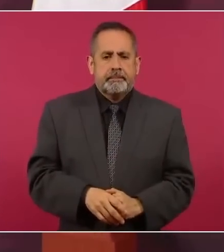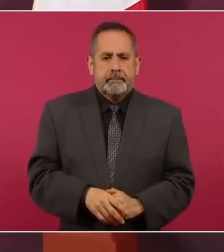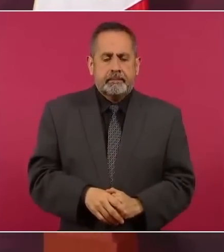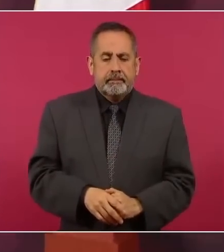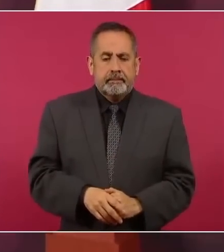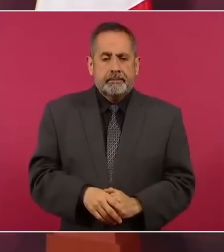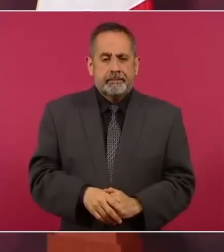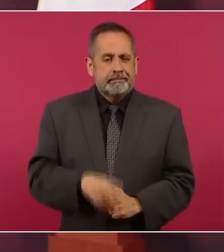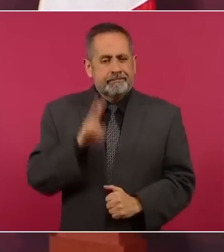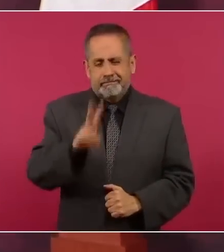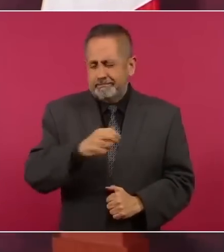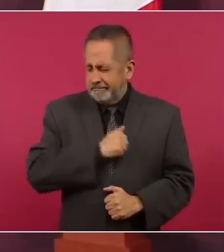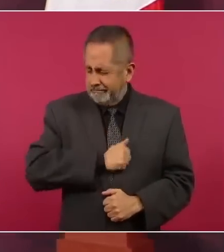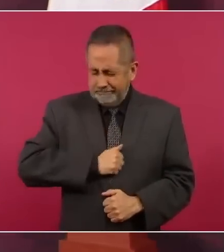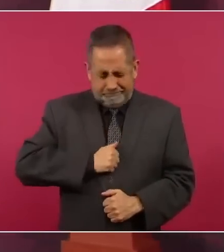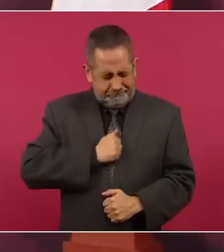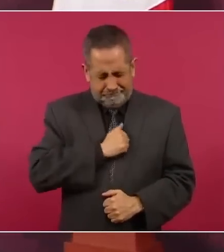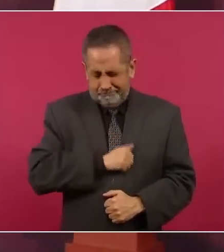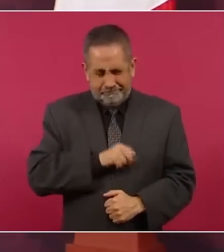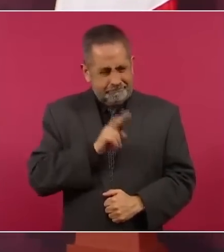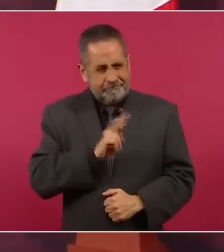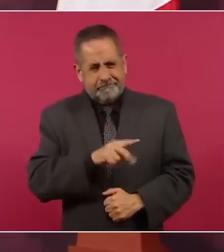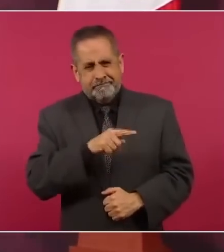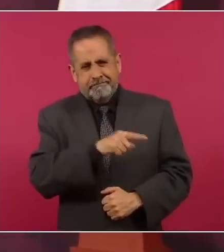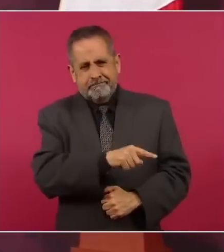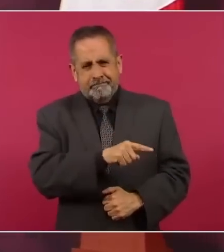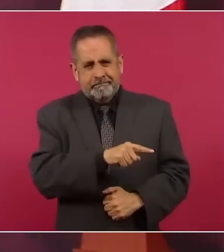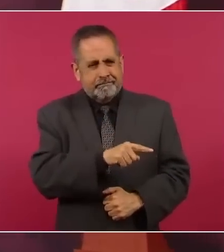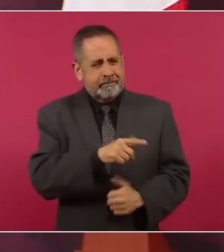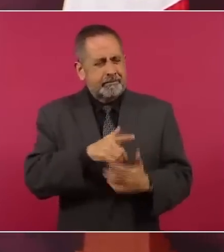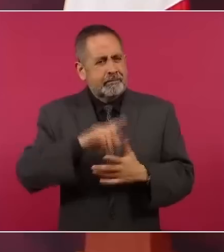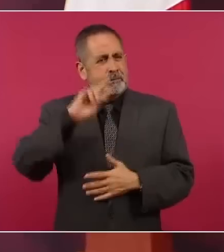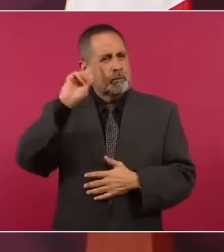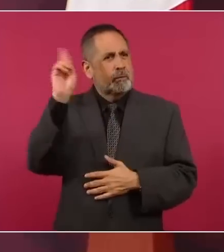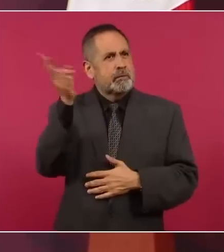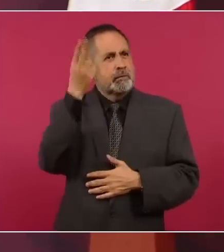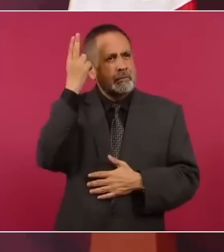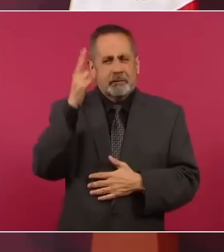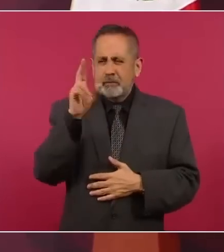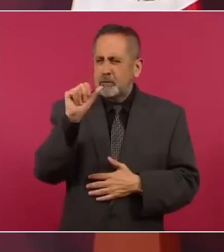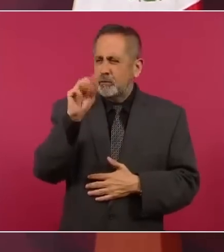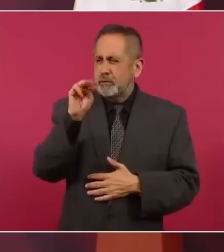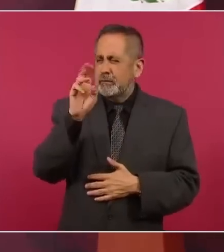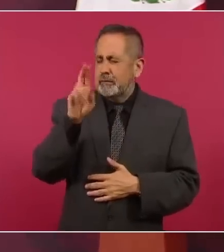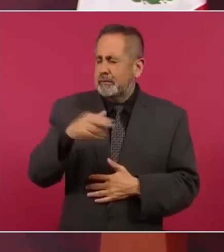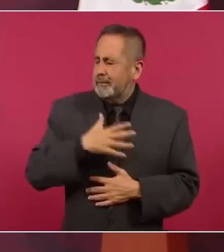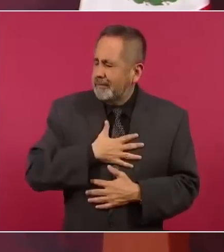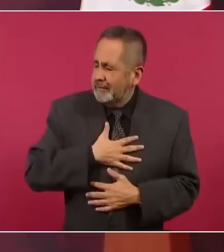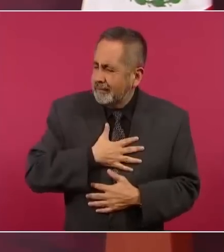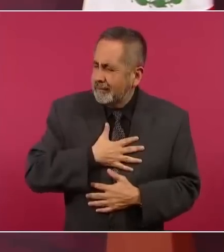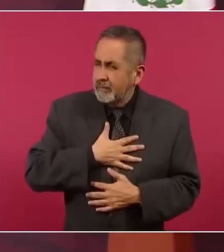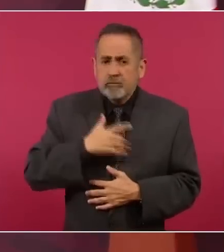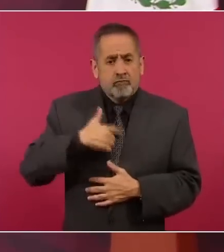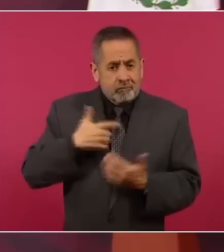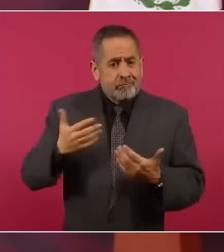Lamento mucho la actitud de mi alma mater, de la UNAM,